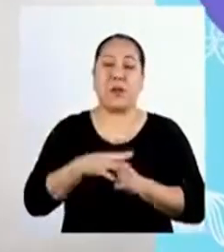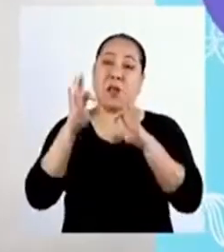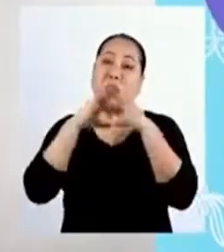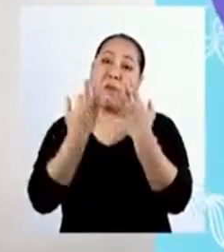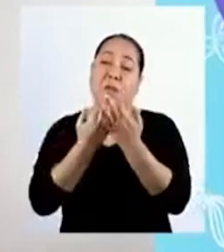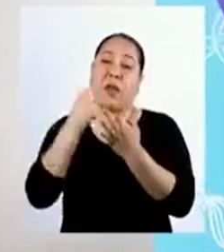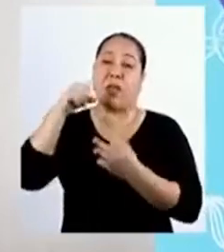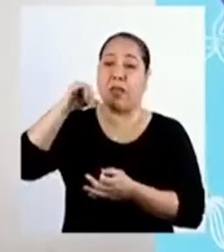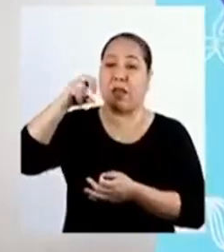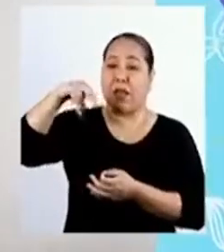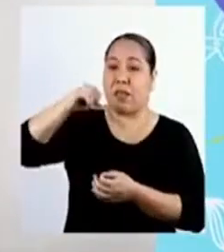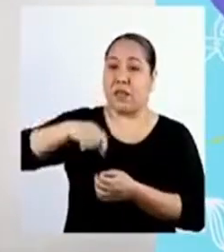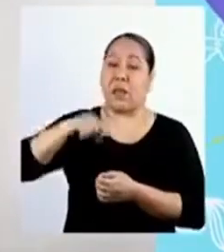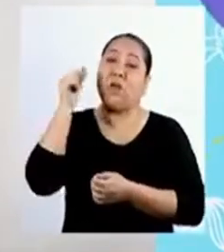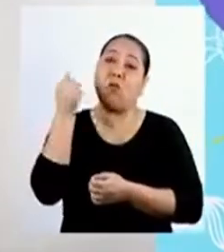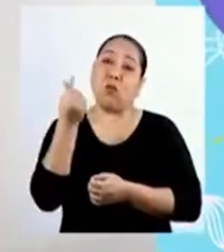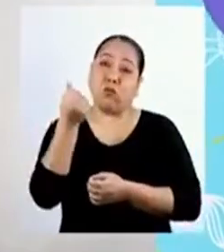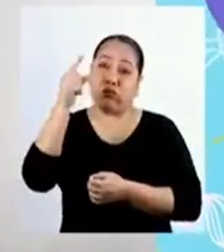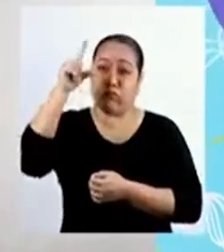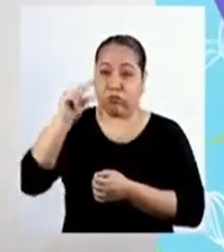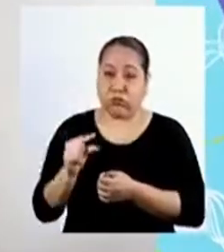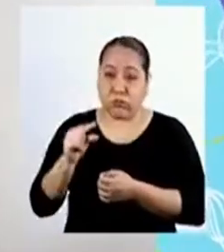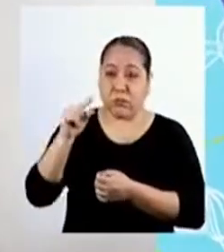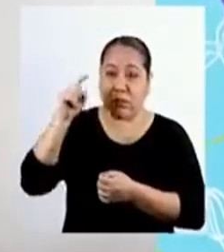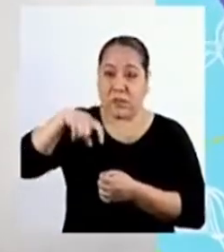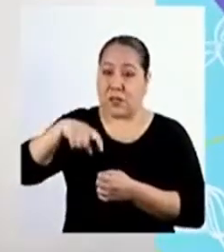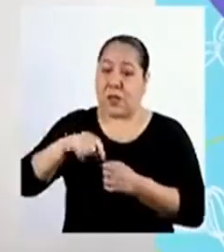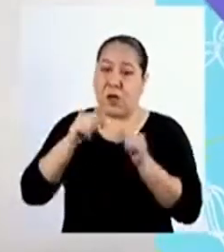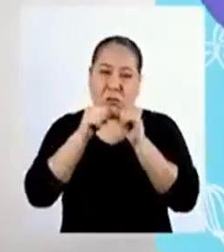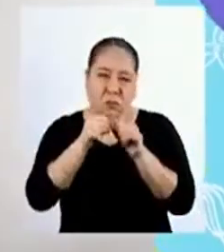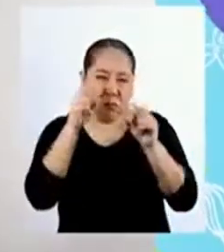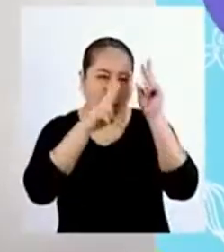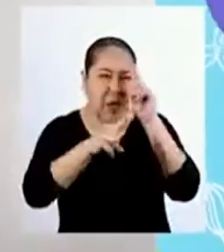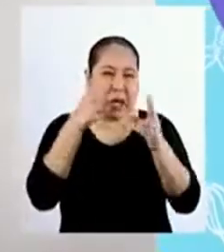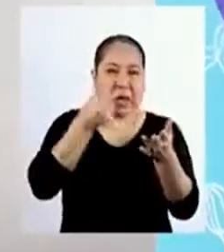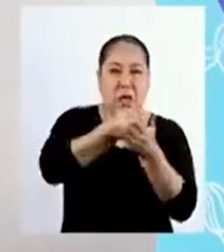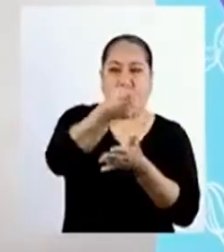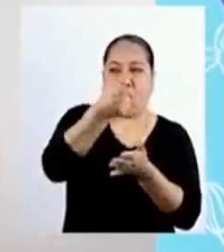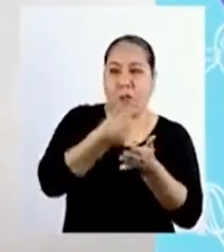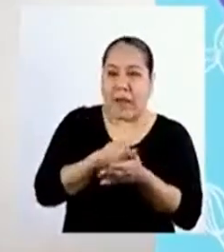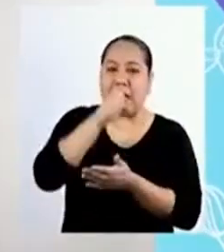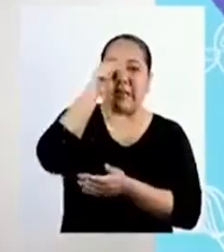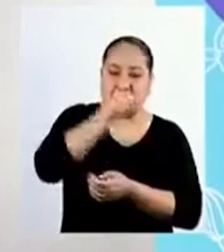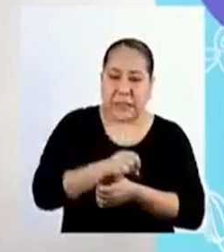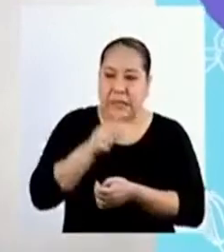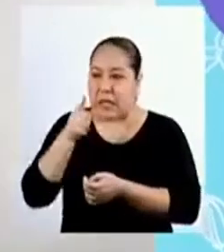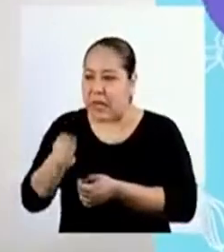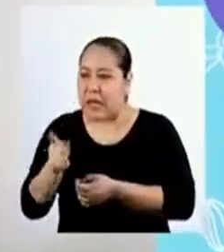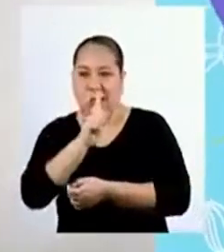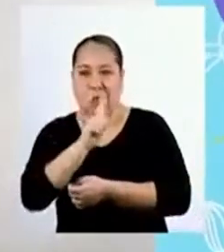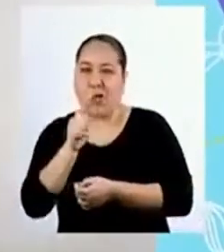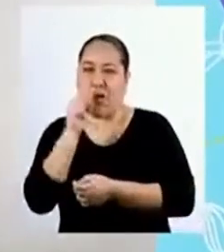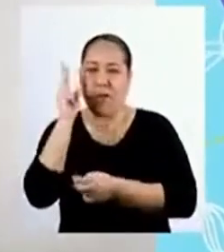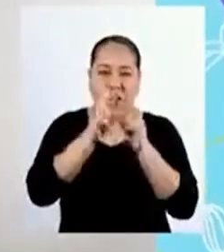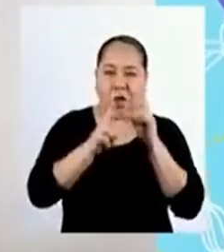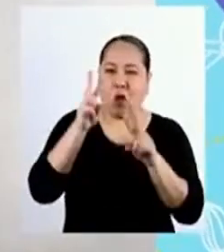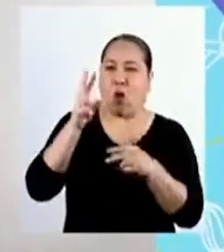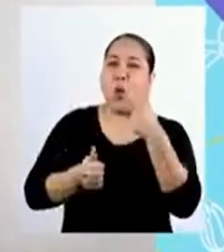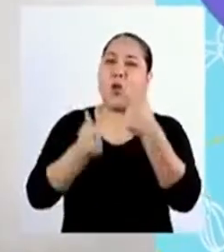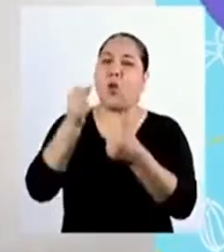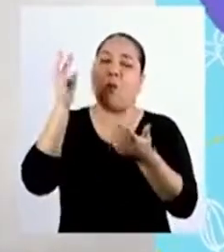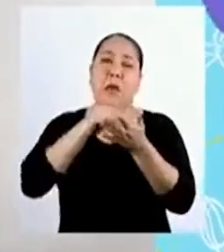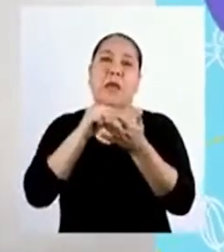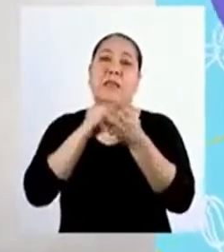Yanina, debido a que sus ingresos bajaron, tuvo que decidir bien qué comprar y qué no. Decidieron que era más importante